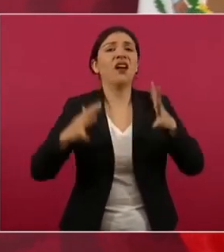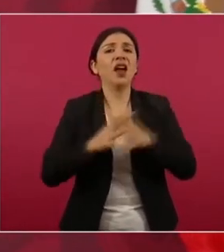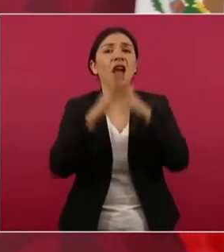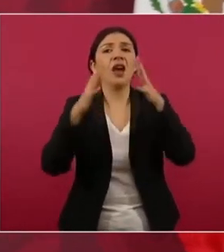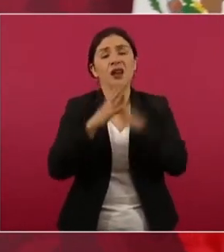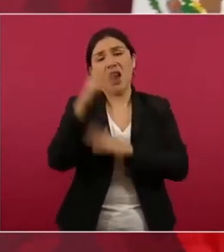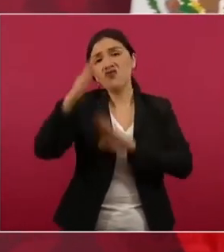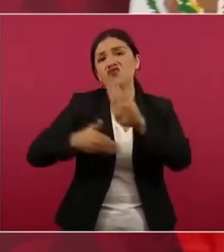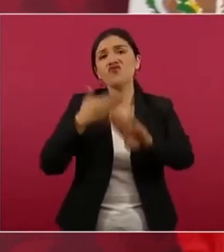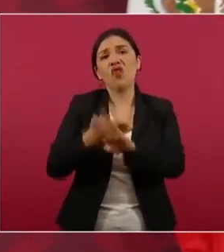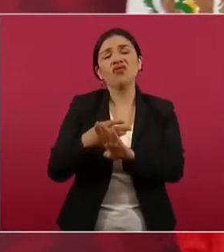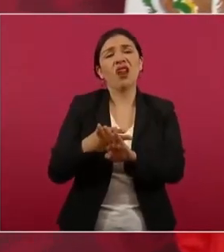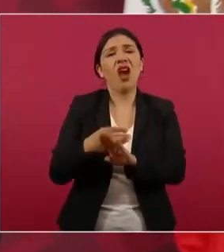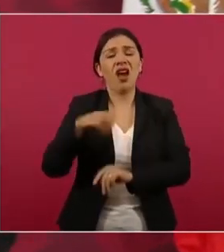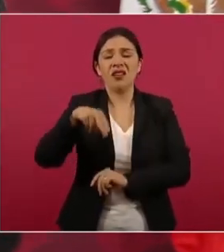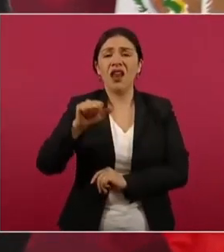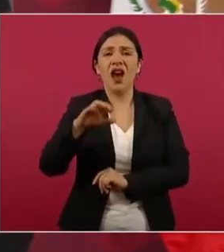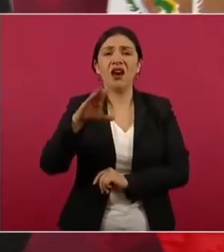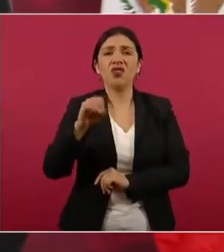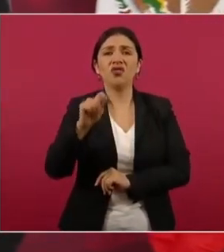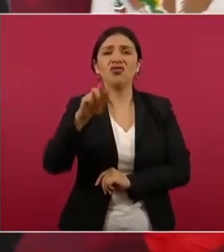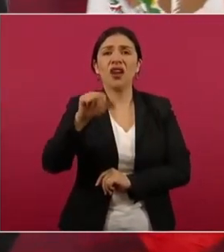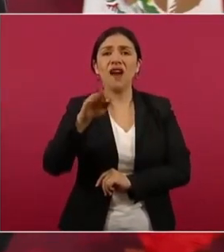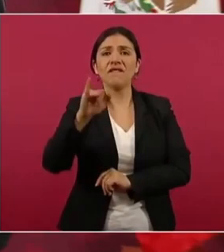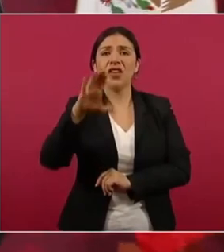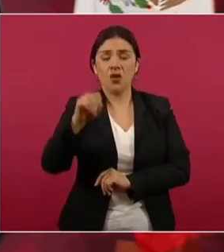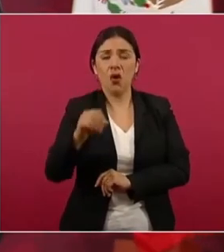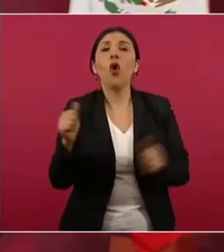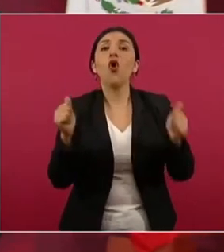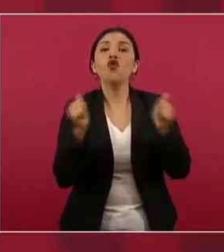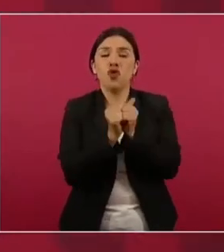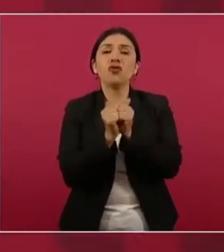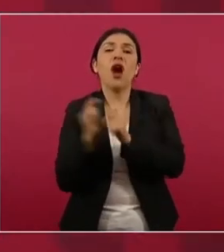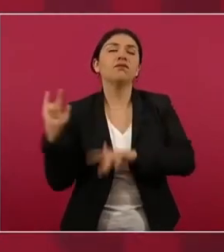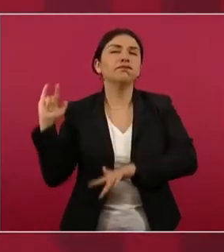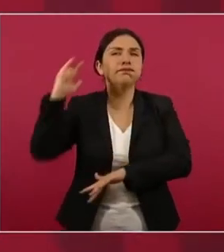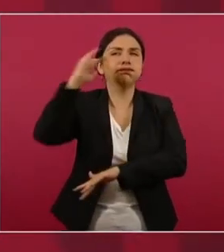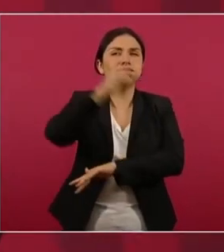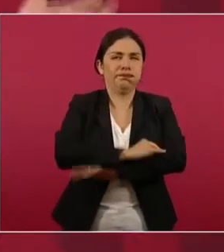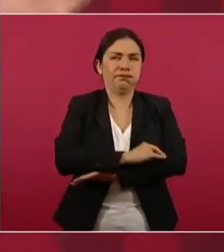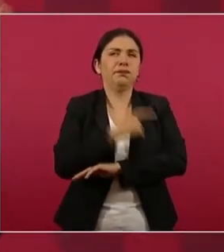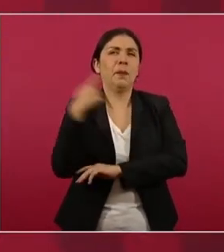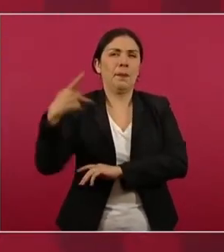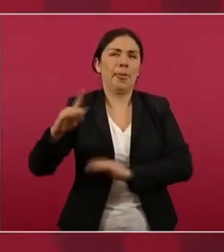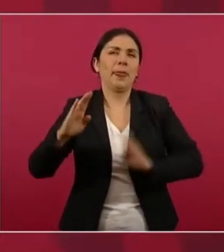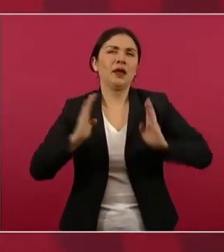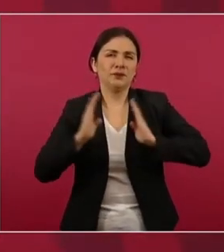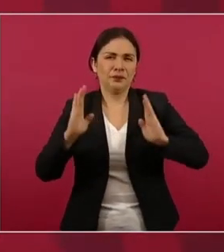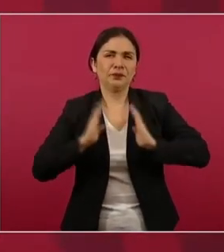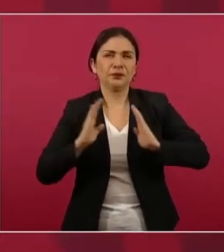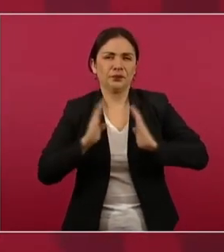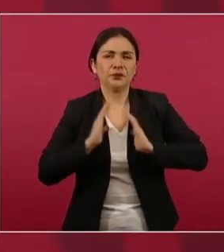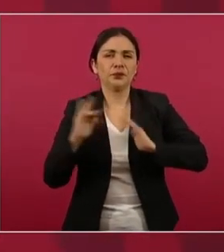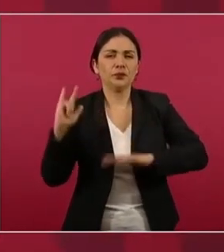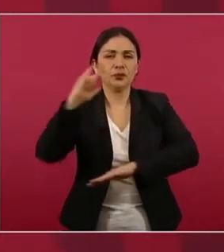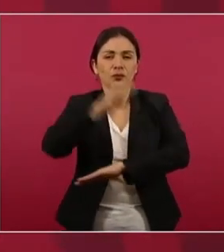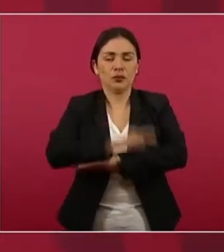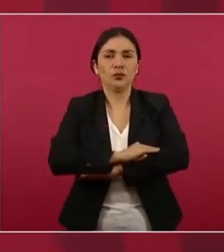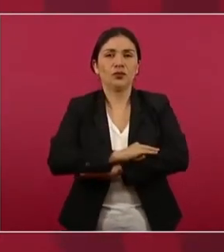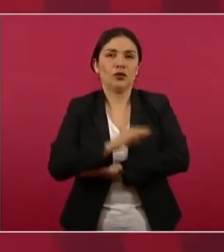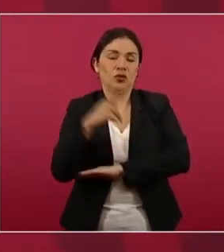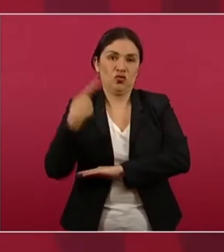en un avión de la Fuerza Aérea, un avión de